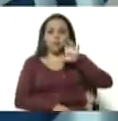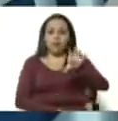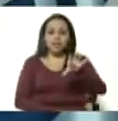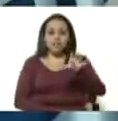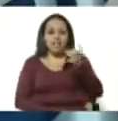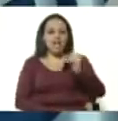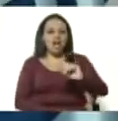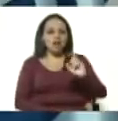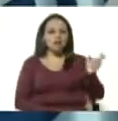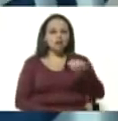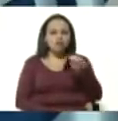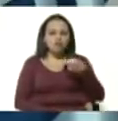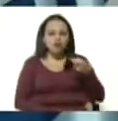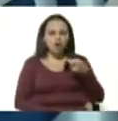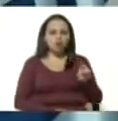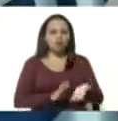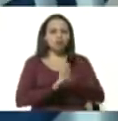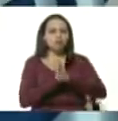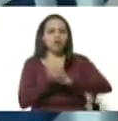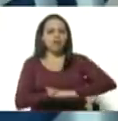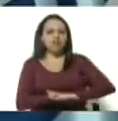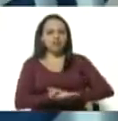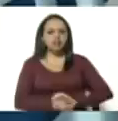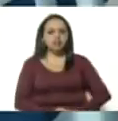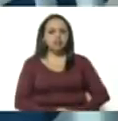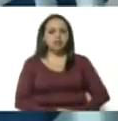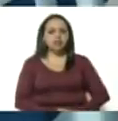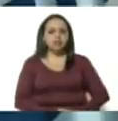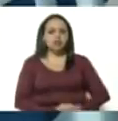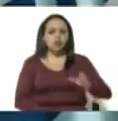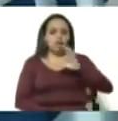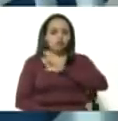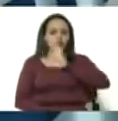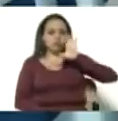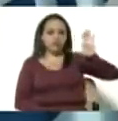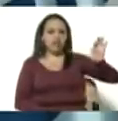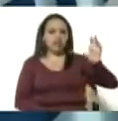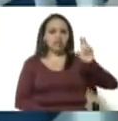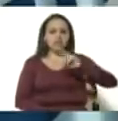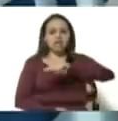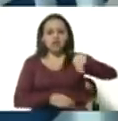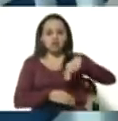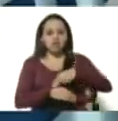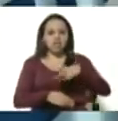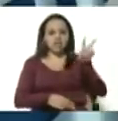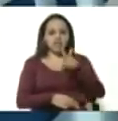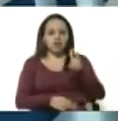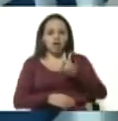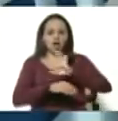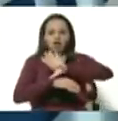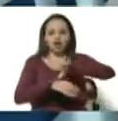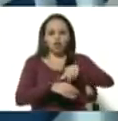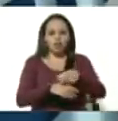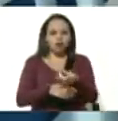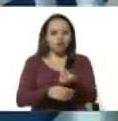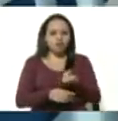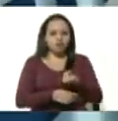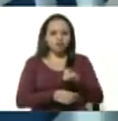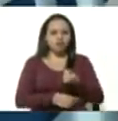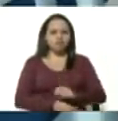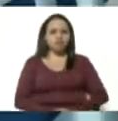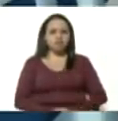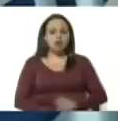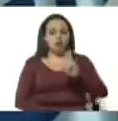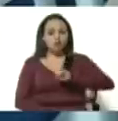buscado quebrar la soberanía nacional de Venezuela saquear nuestra riqueza utilizar